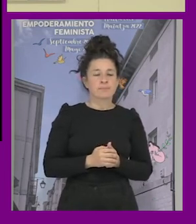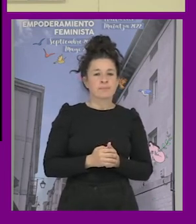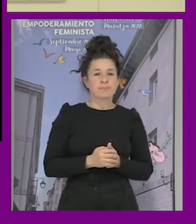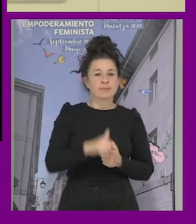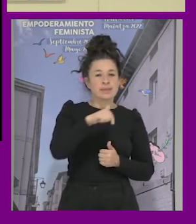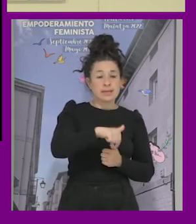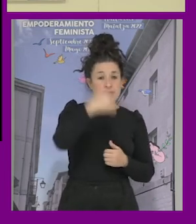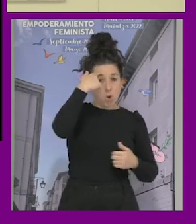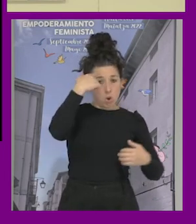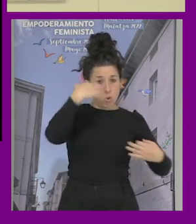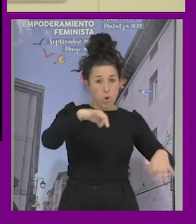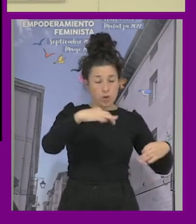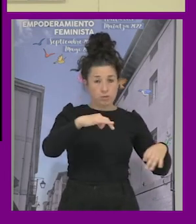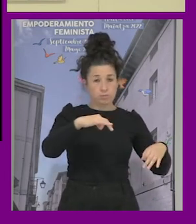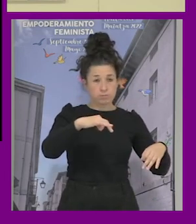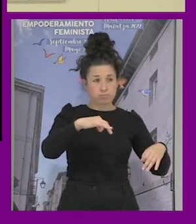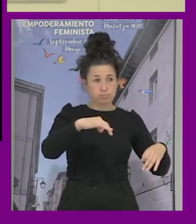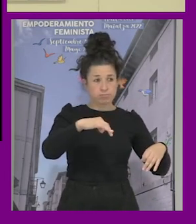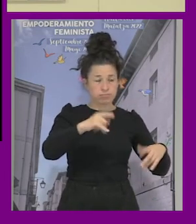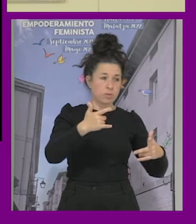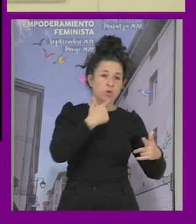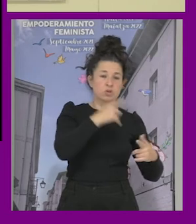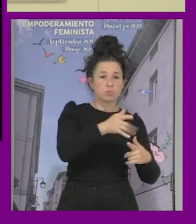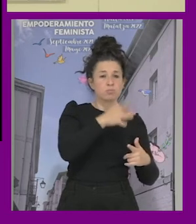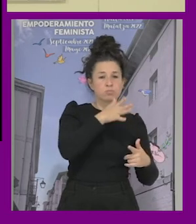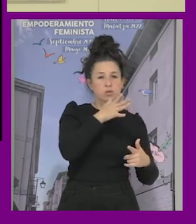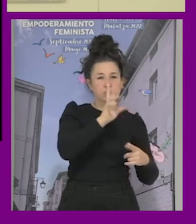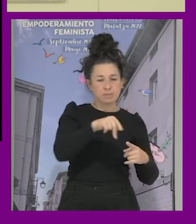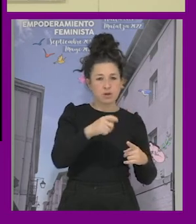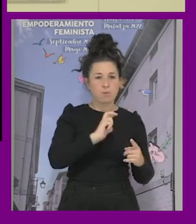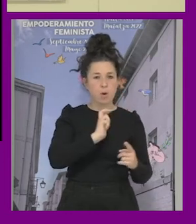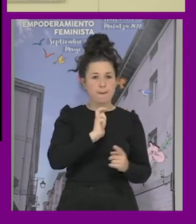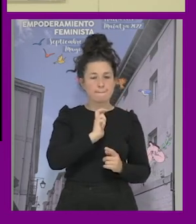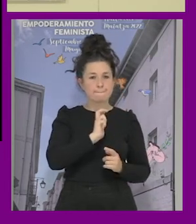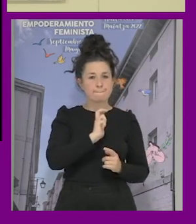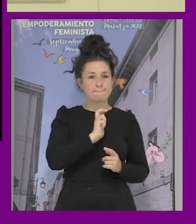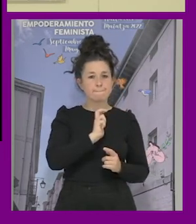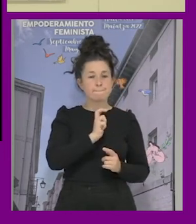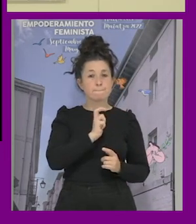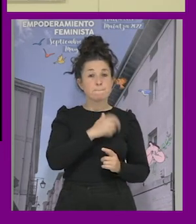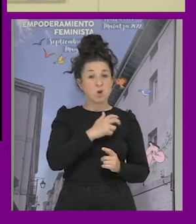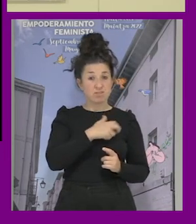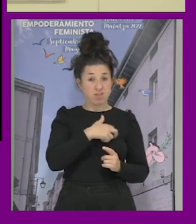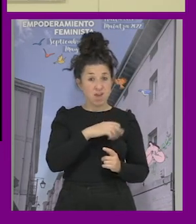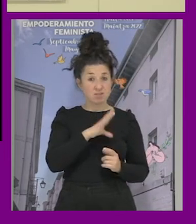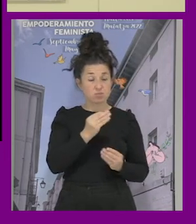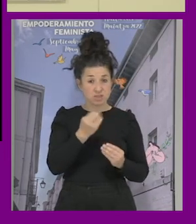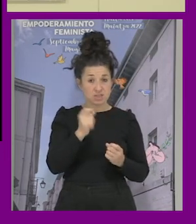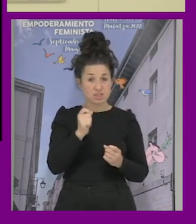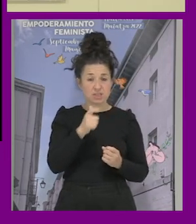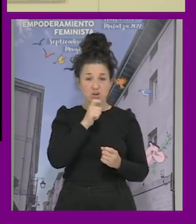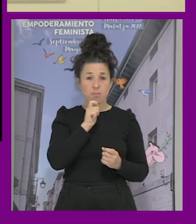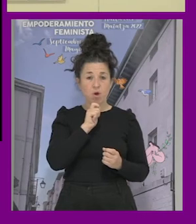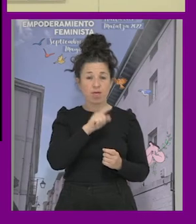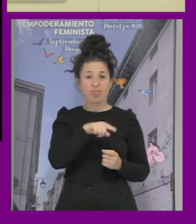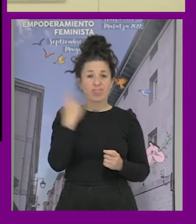esta lógica que también por ejemplo nos encontramos en muchos cuerpos policiales de agrupar los delitos de odio ¿no? es decir no vamos a generar como